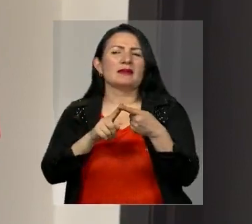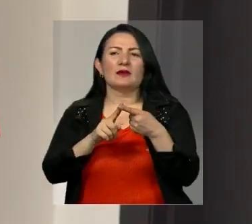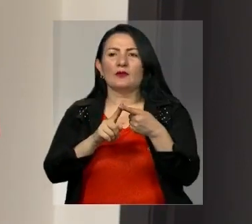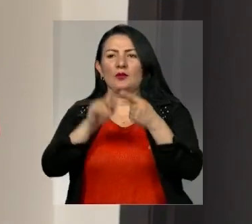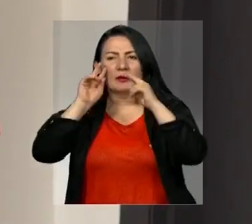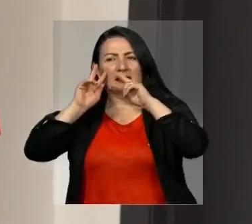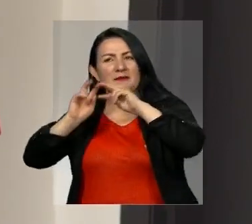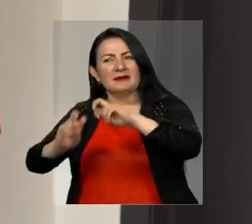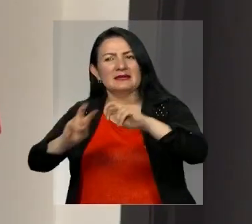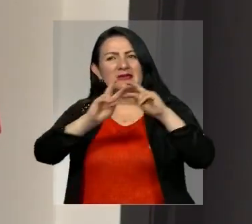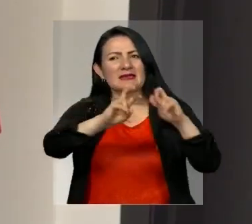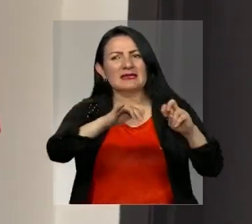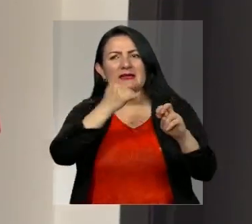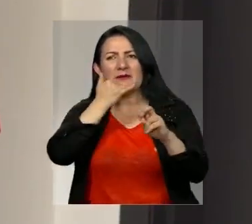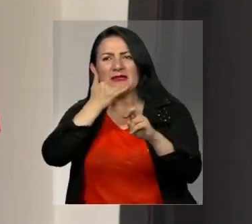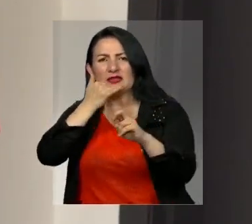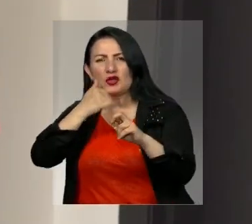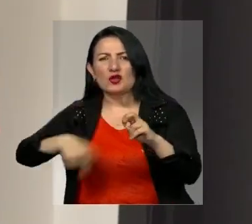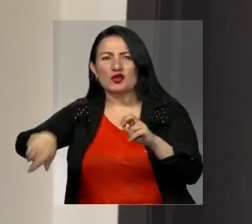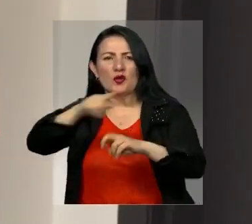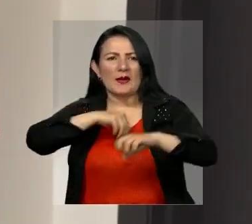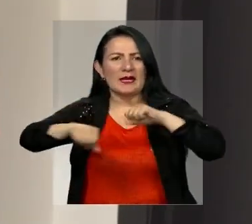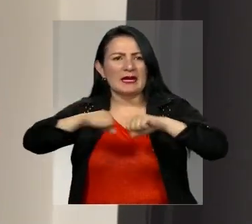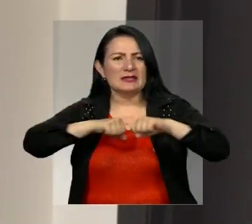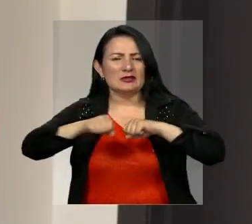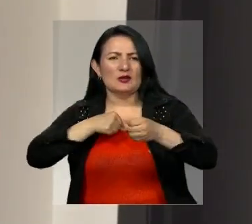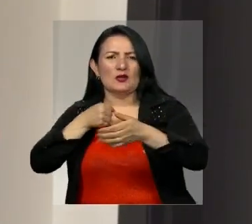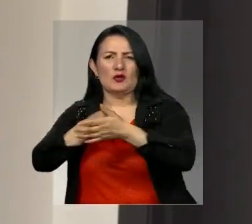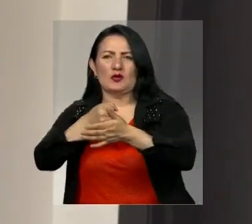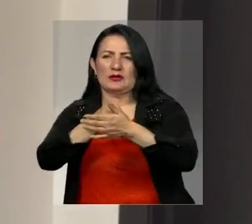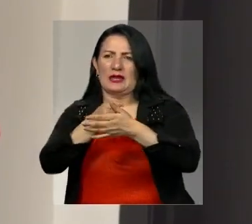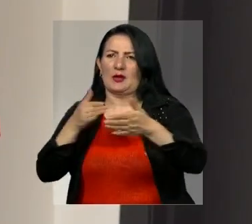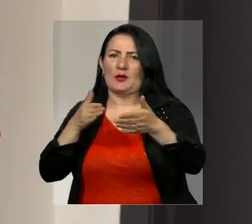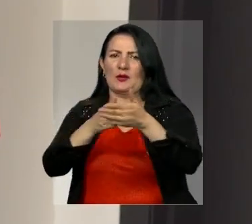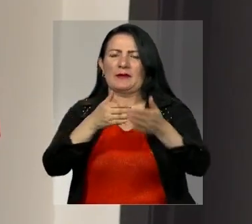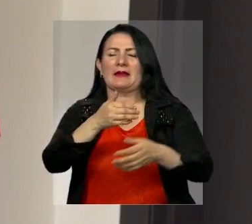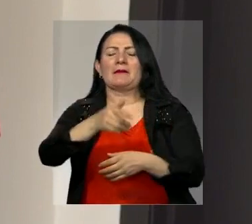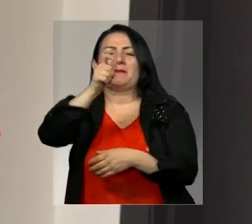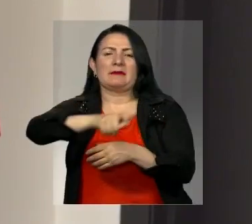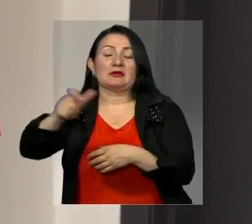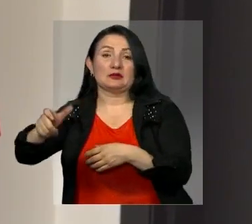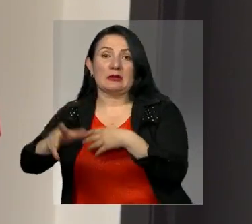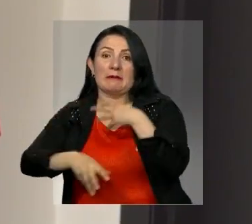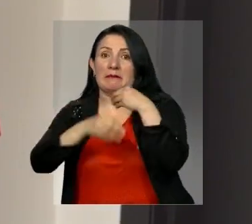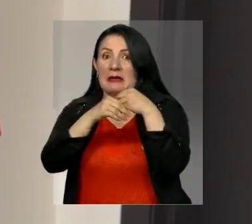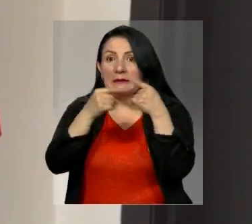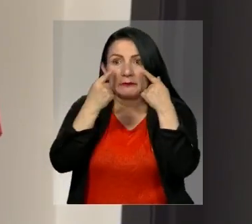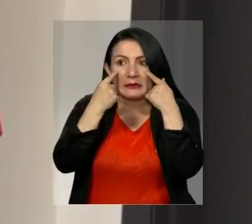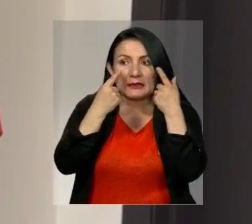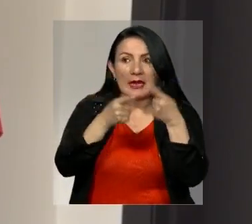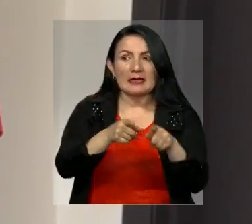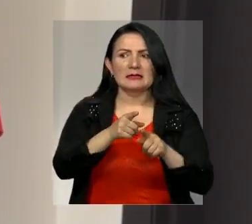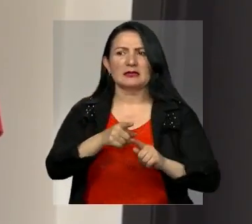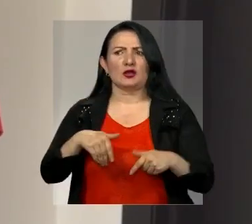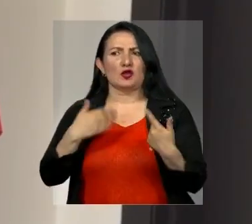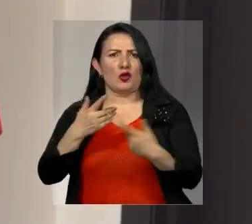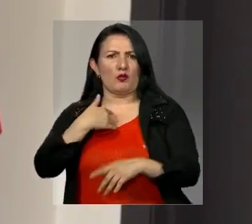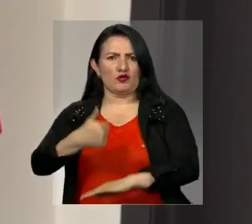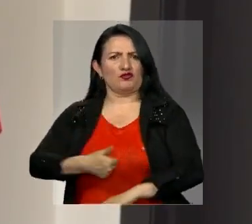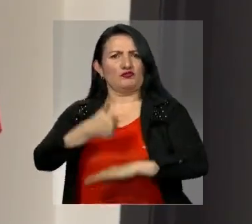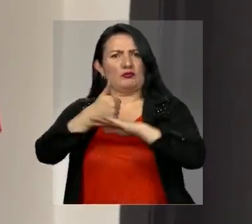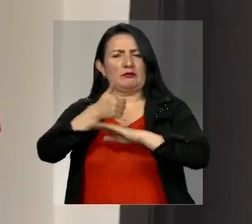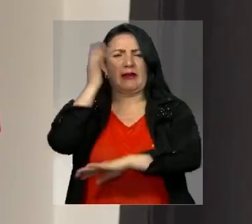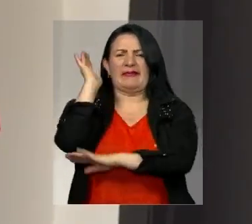estudiar y revisar todas las acciones de lucha contra el delito de trata de personas. Estaremos allí como panelistas